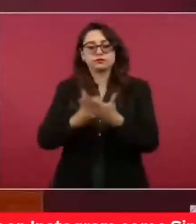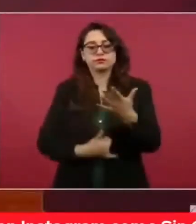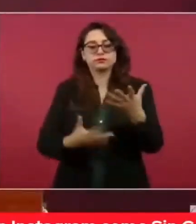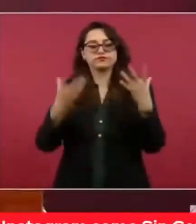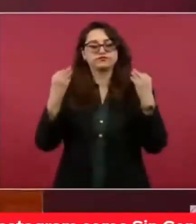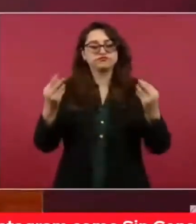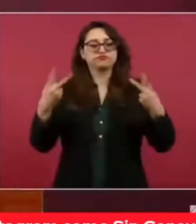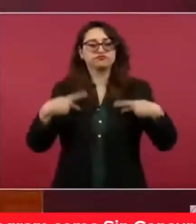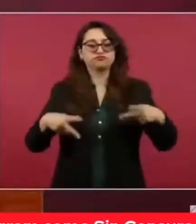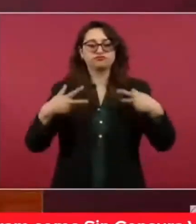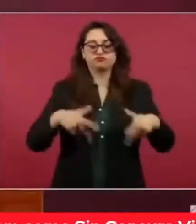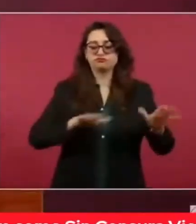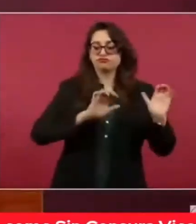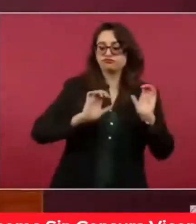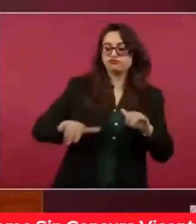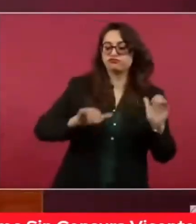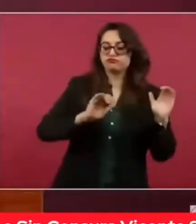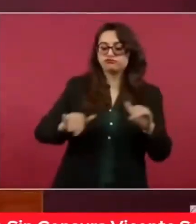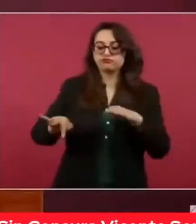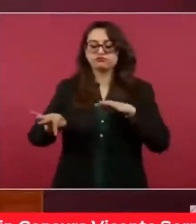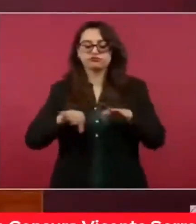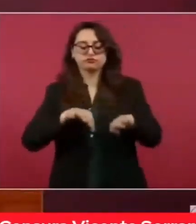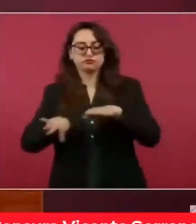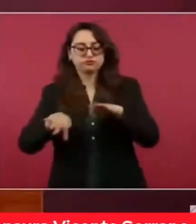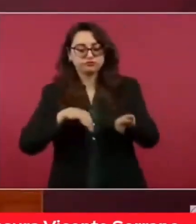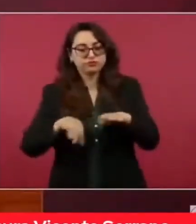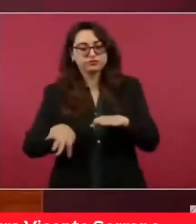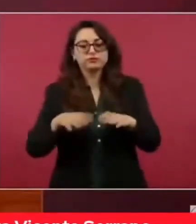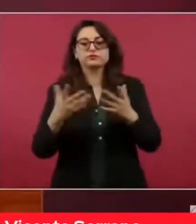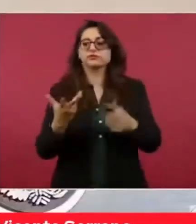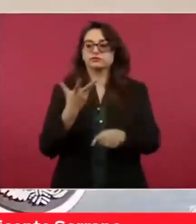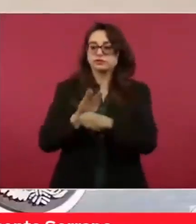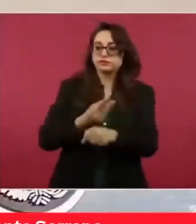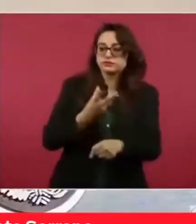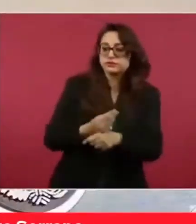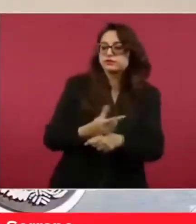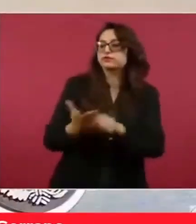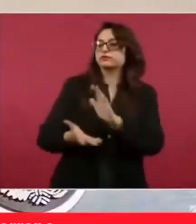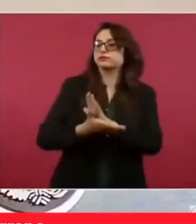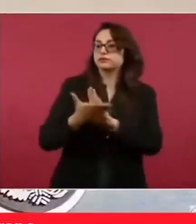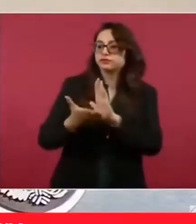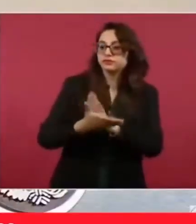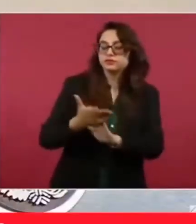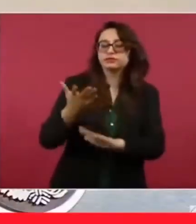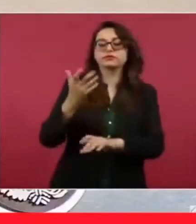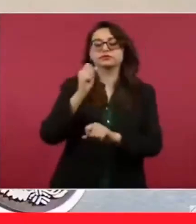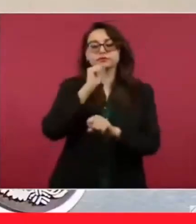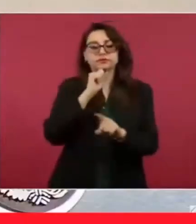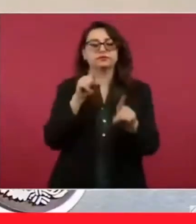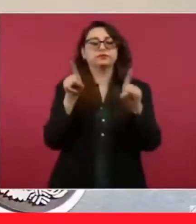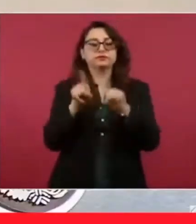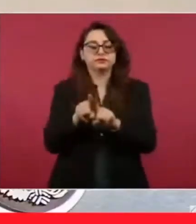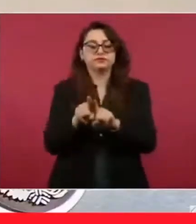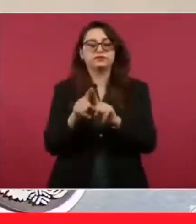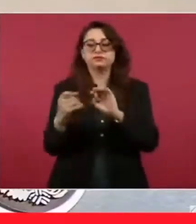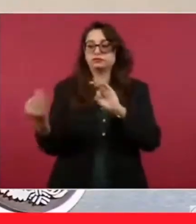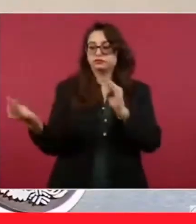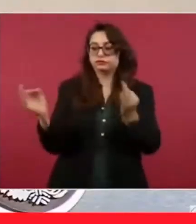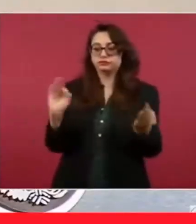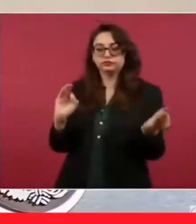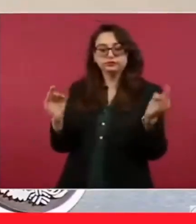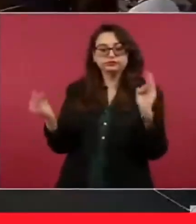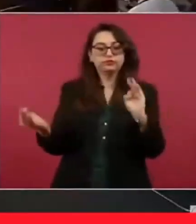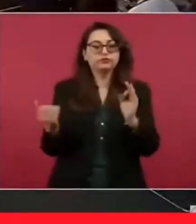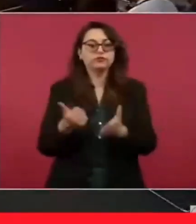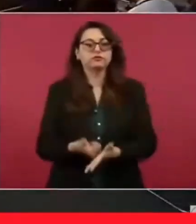e indirectos en la construcción, en la operación, en el mantenimiento, en la infraestructura, pero también en muy poco tiempo